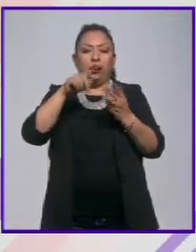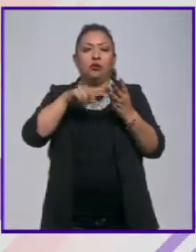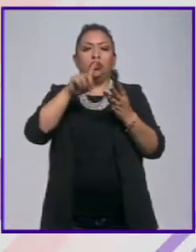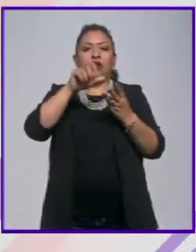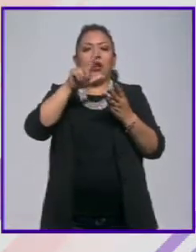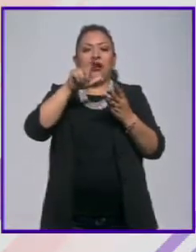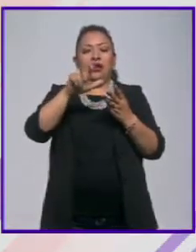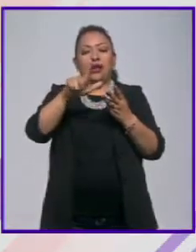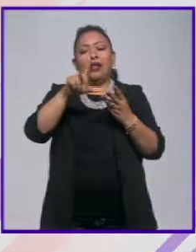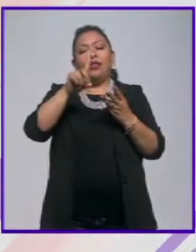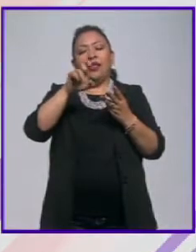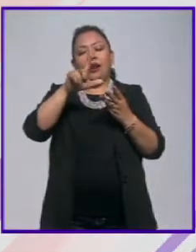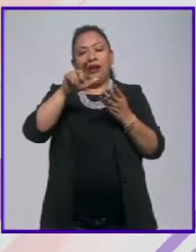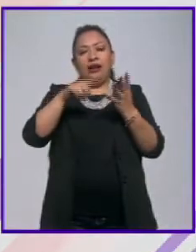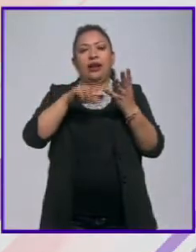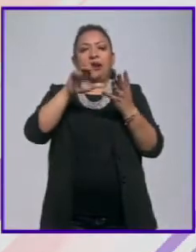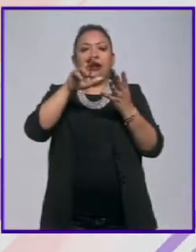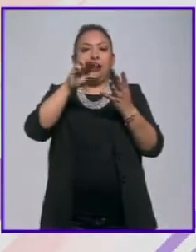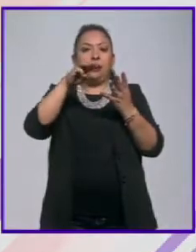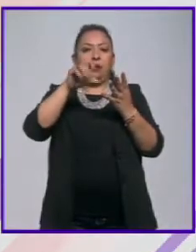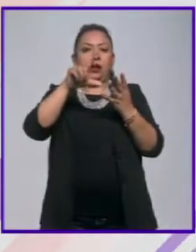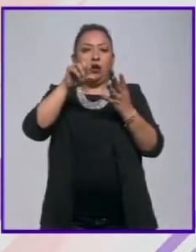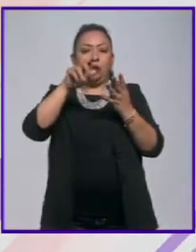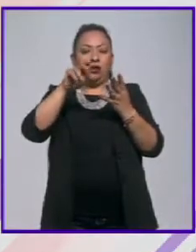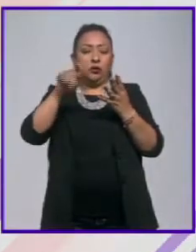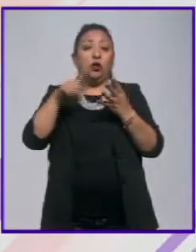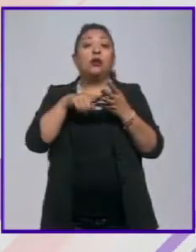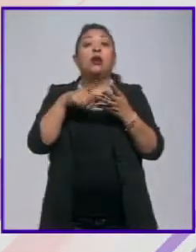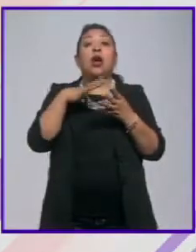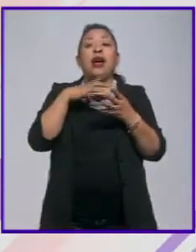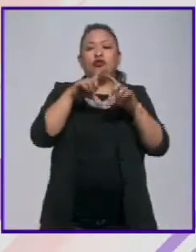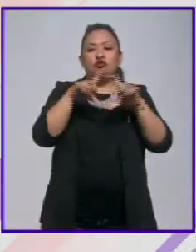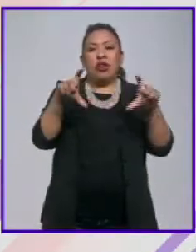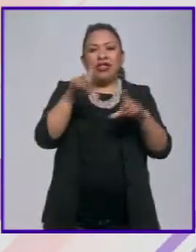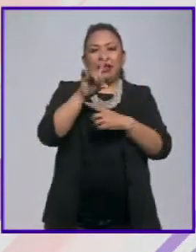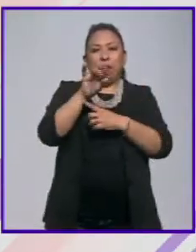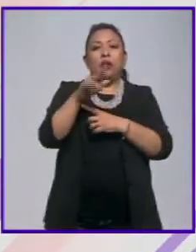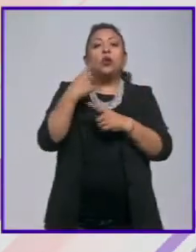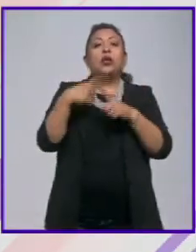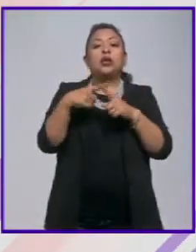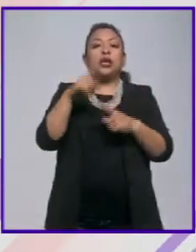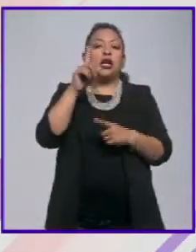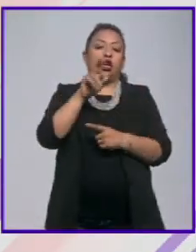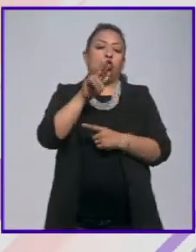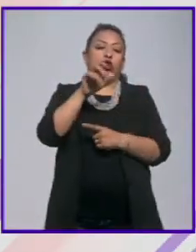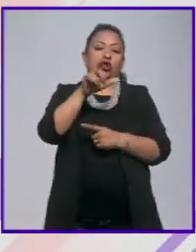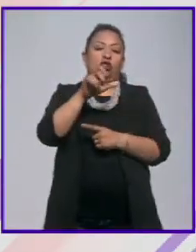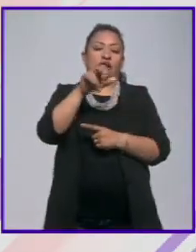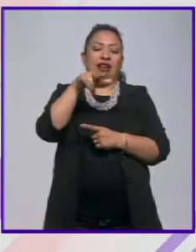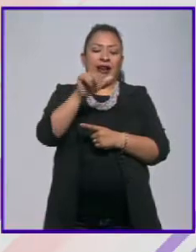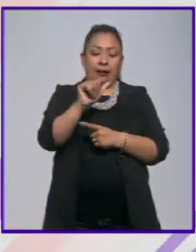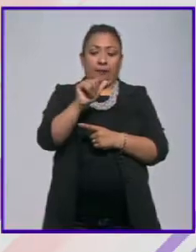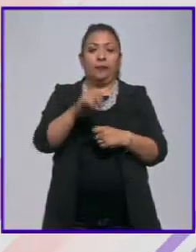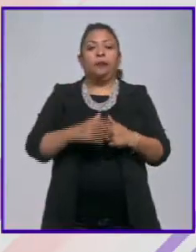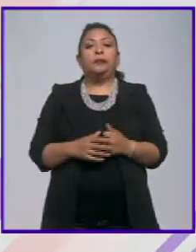Daniel de Lira y Carmen López Portillo. La dramaturgia fue realizada por Roxana Elbrit Thomas.